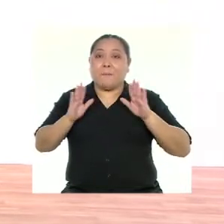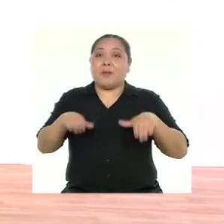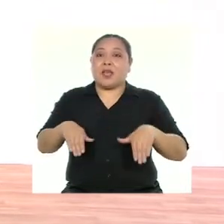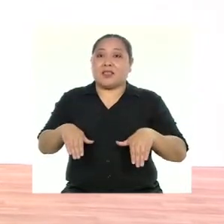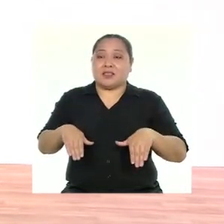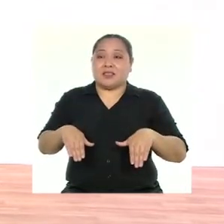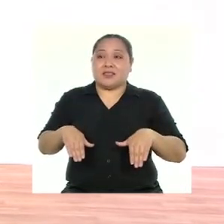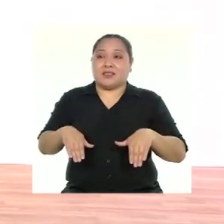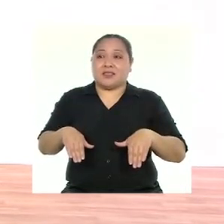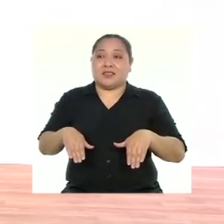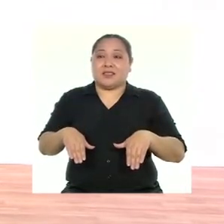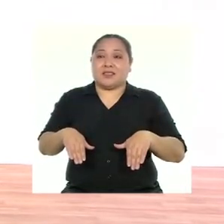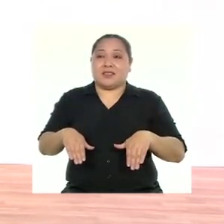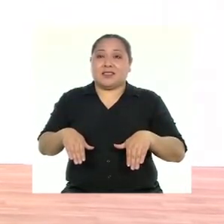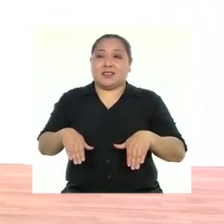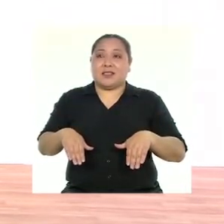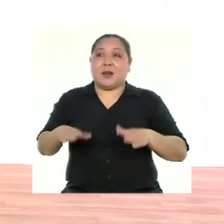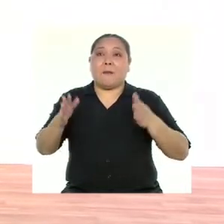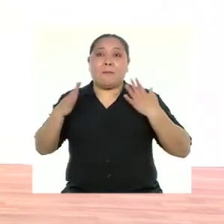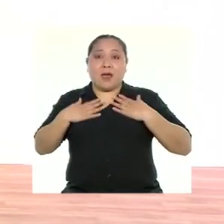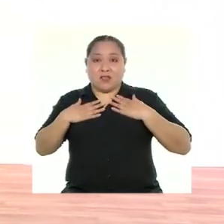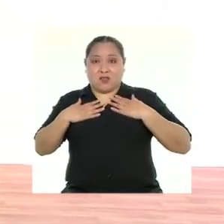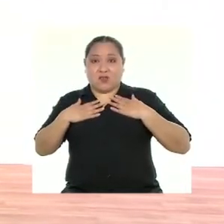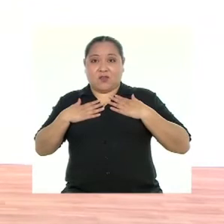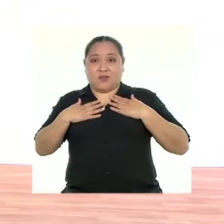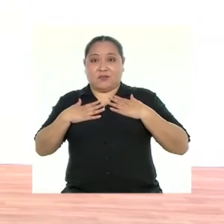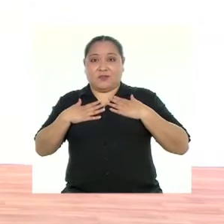Piernas. Pecho.